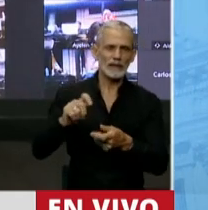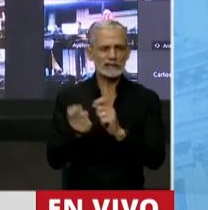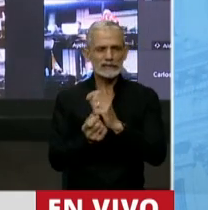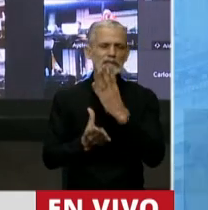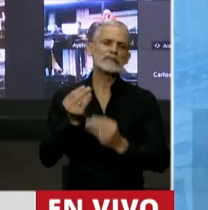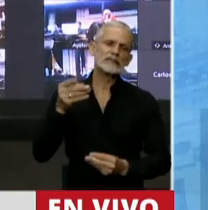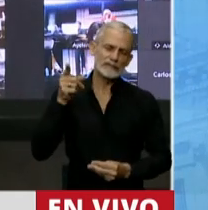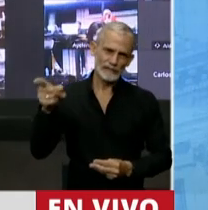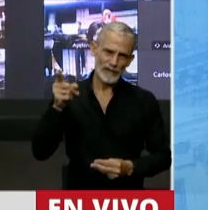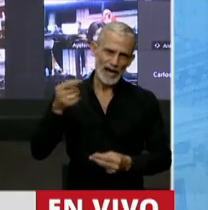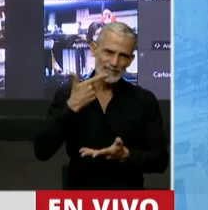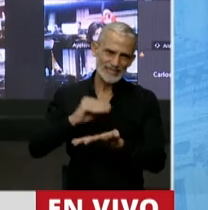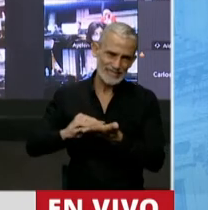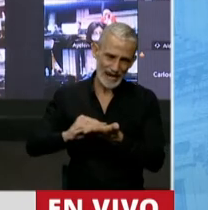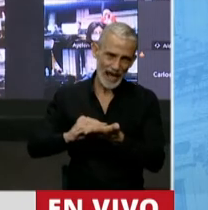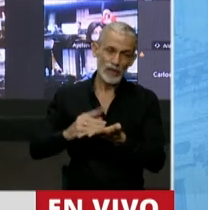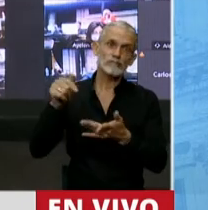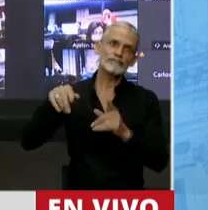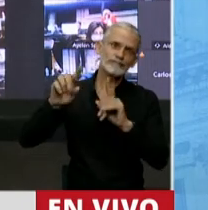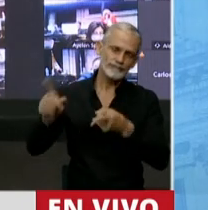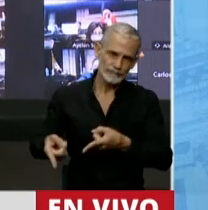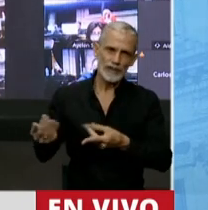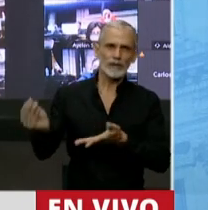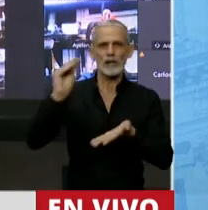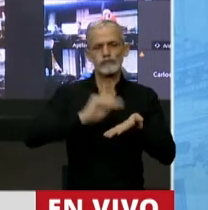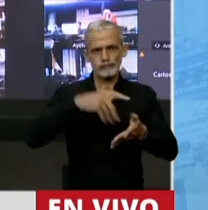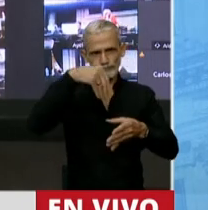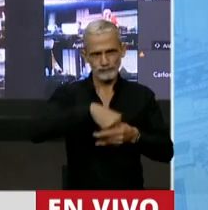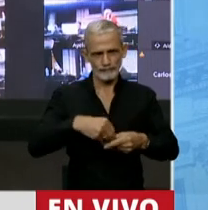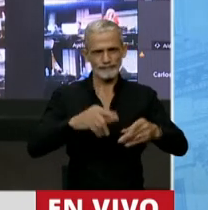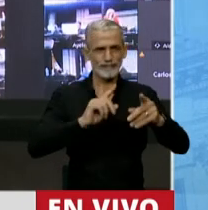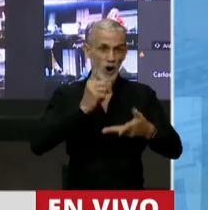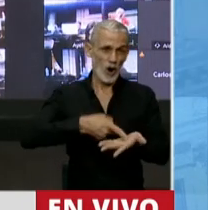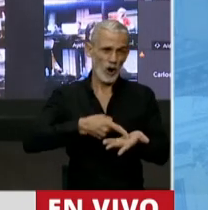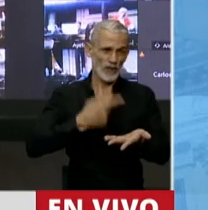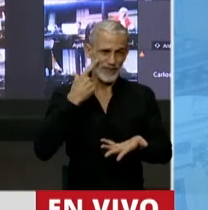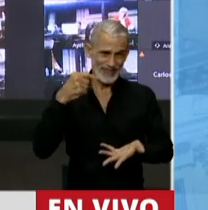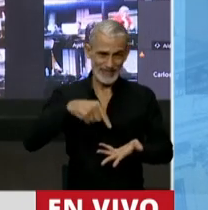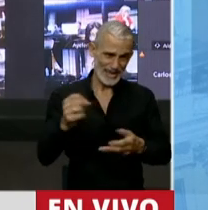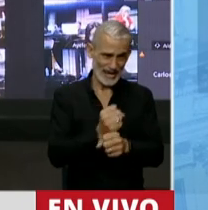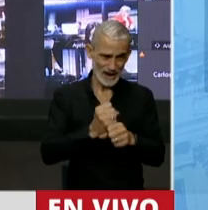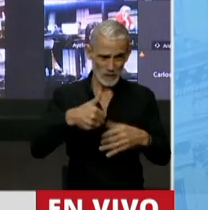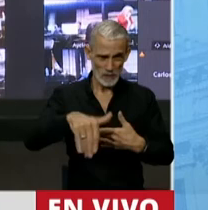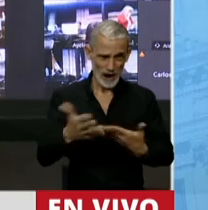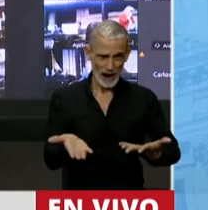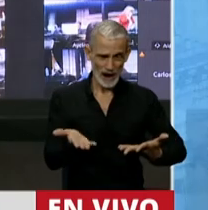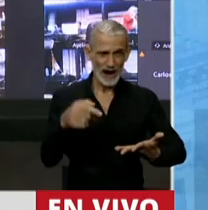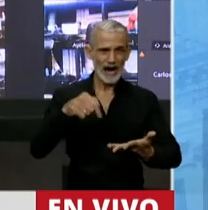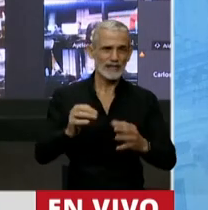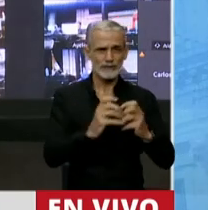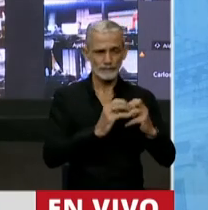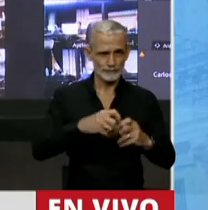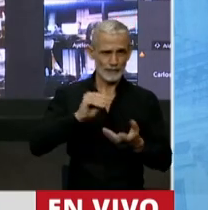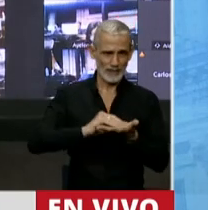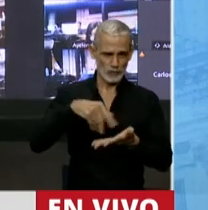fe de ratas, con lo cual esto también forma parte de este tratamiento que estamos teniendo en este